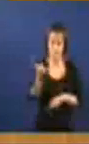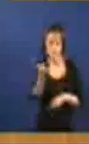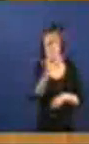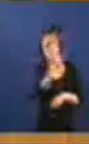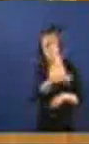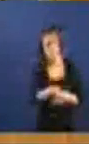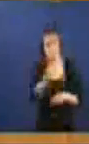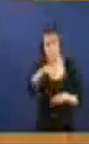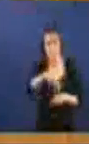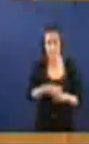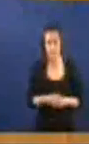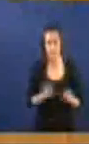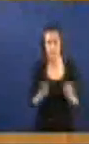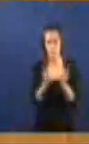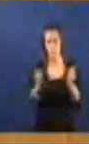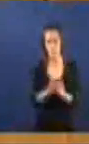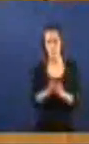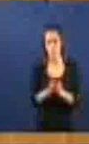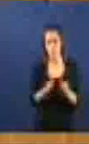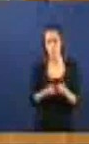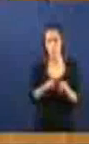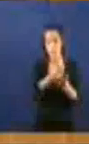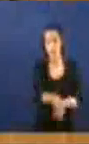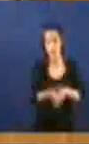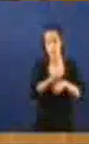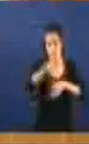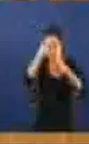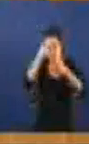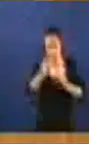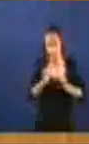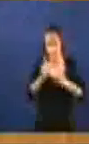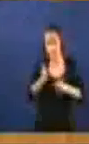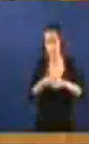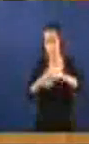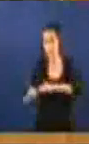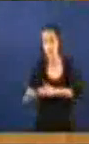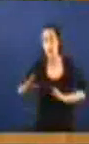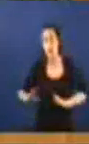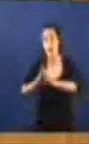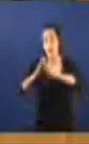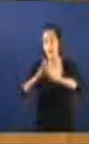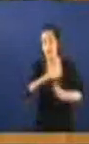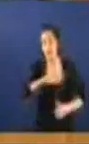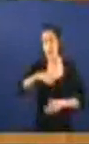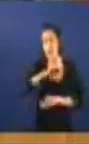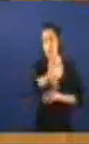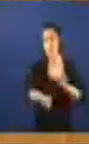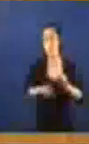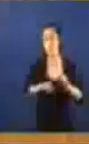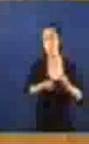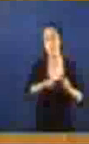Brevemente Pois é un labrego árabe Que entra na Medina E vai ao Zosco E quere comprar sementes